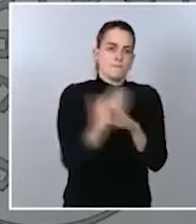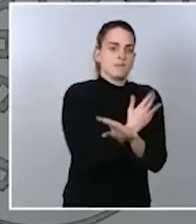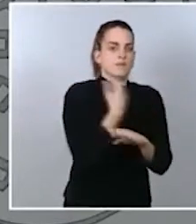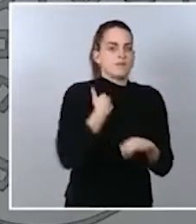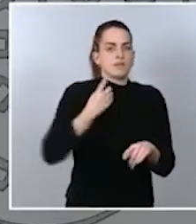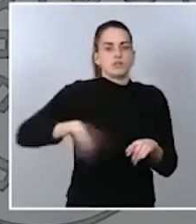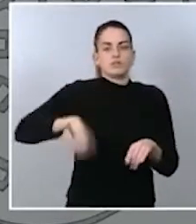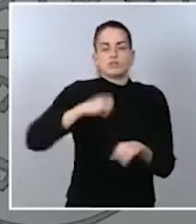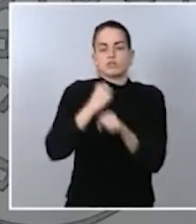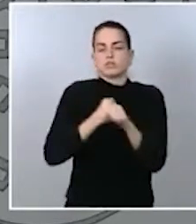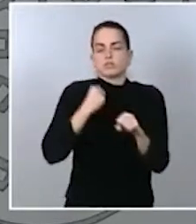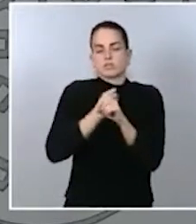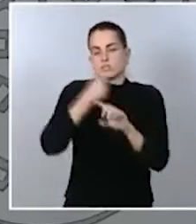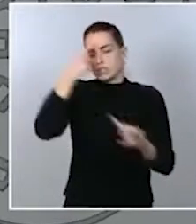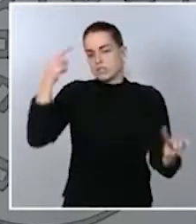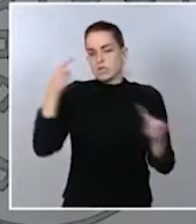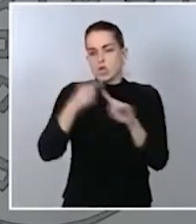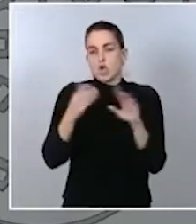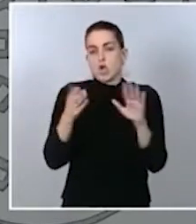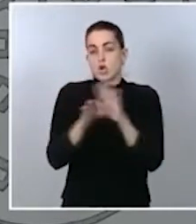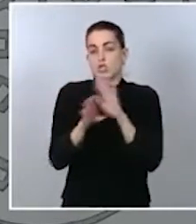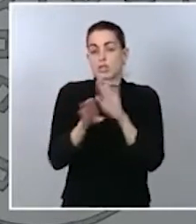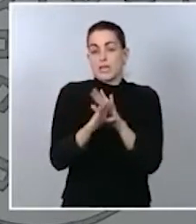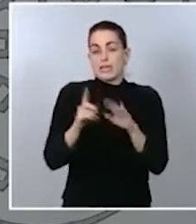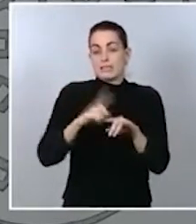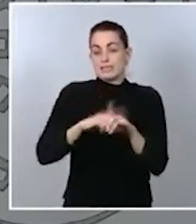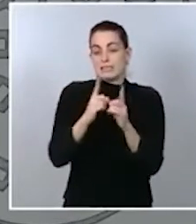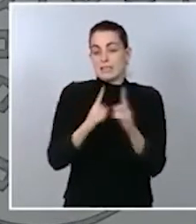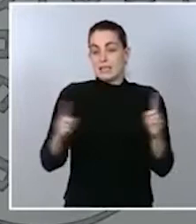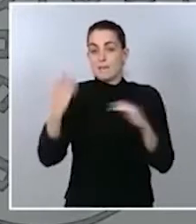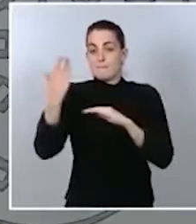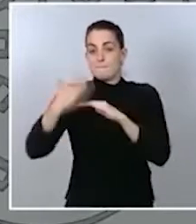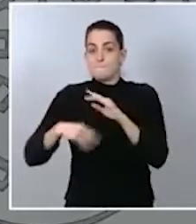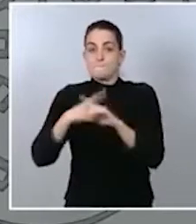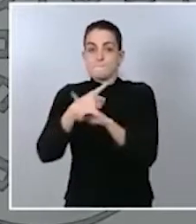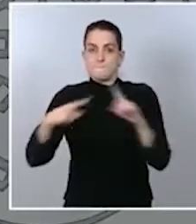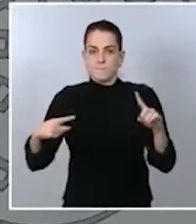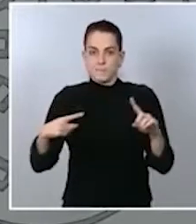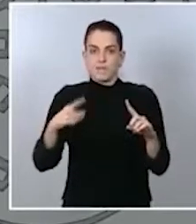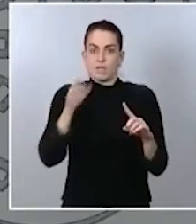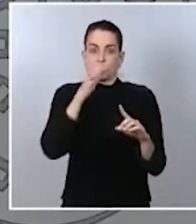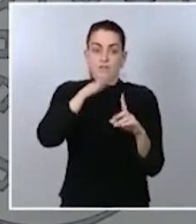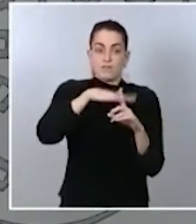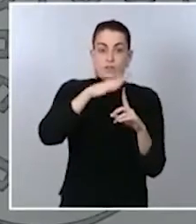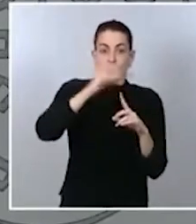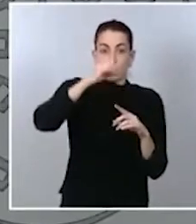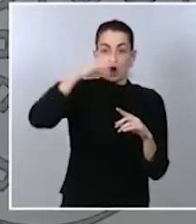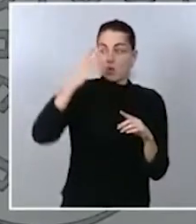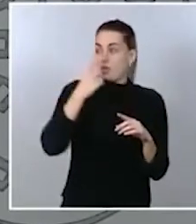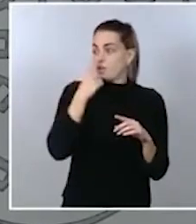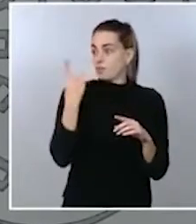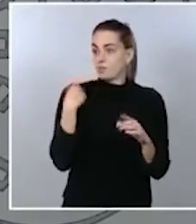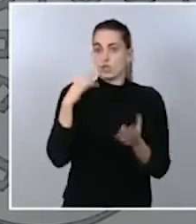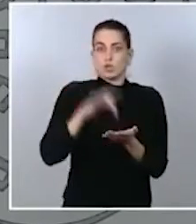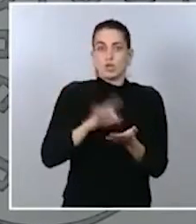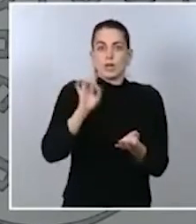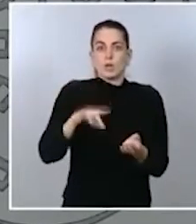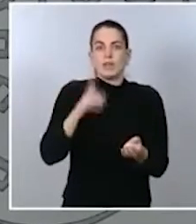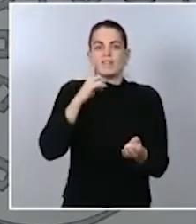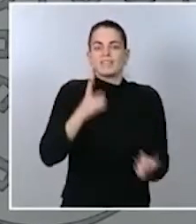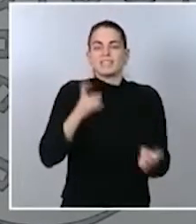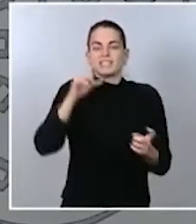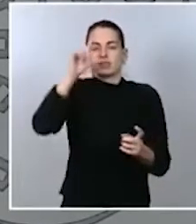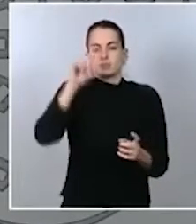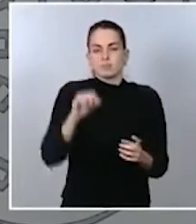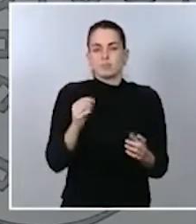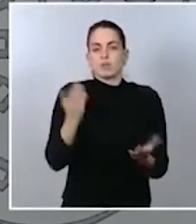el medio plazo para que al final de este año la factura de la luz, como ocurrió el año anterior, sea barate en relación sobre todo